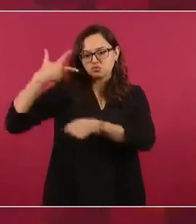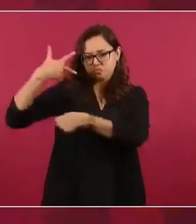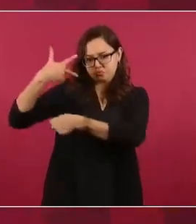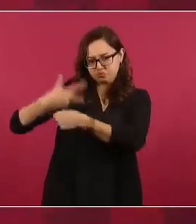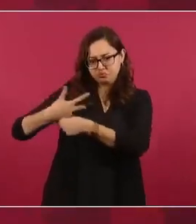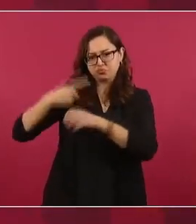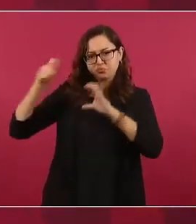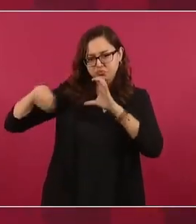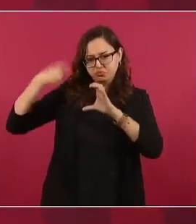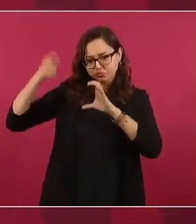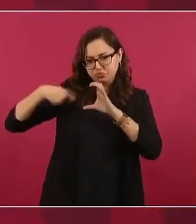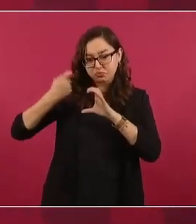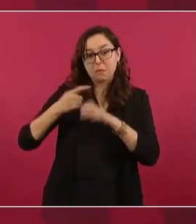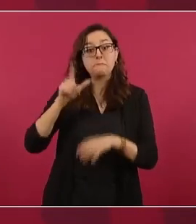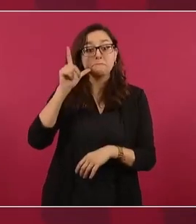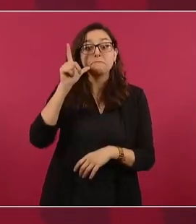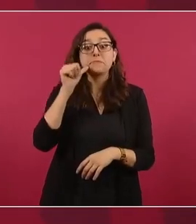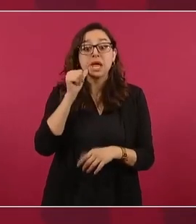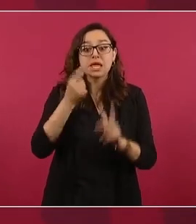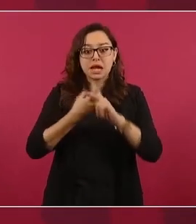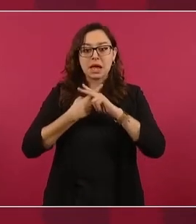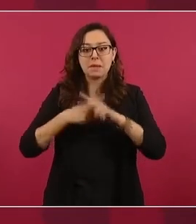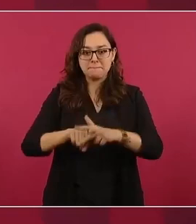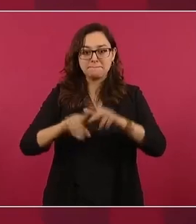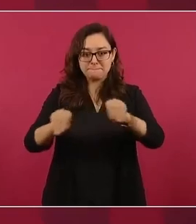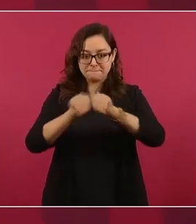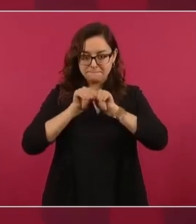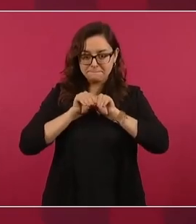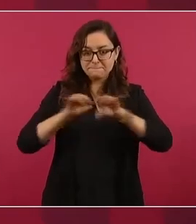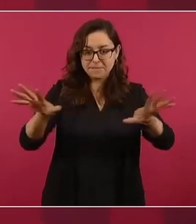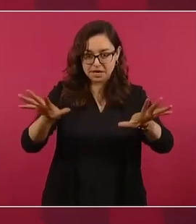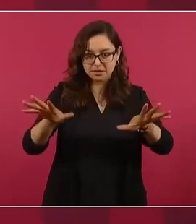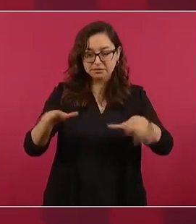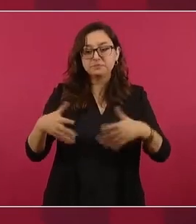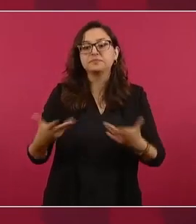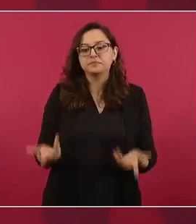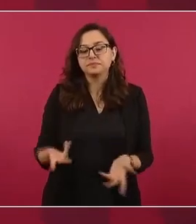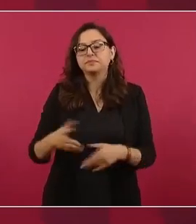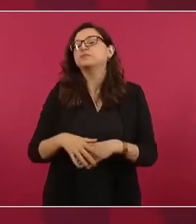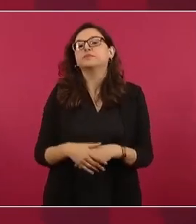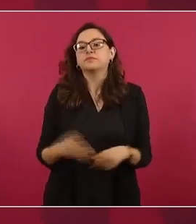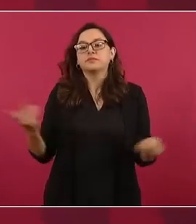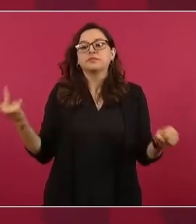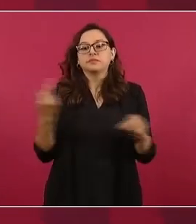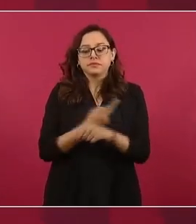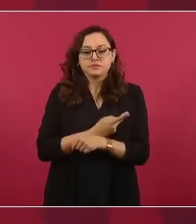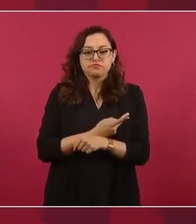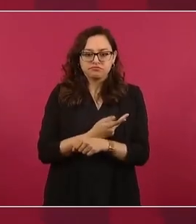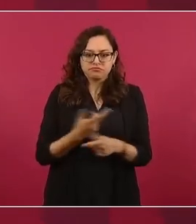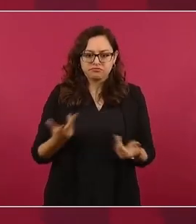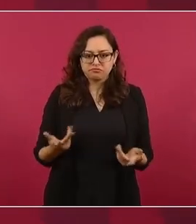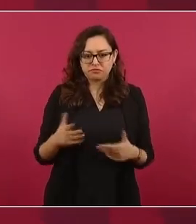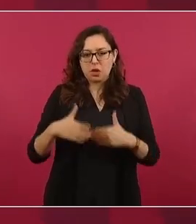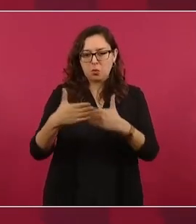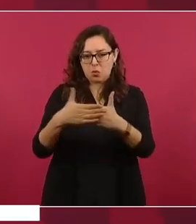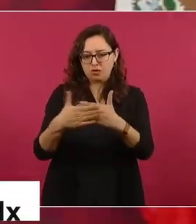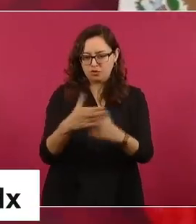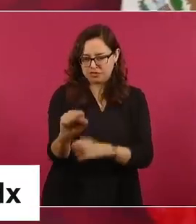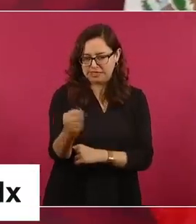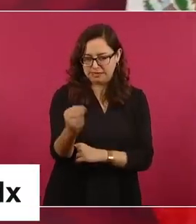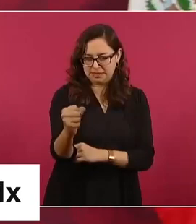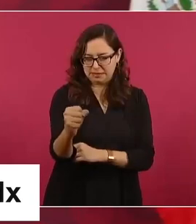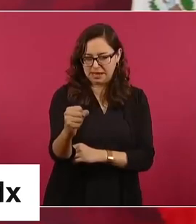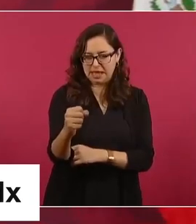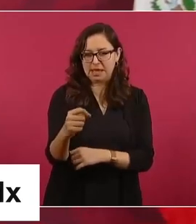porque viene el informe y nos dan oportunidad de difundir lo que se está